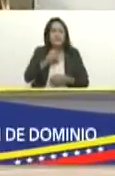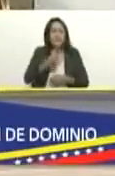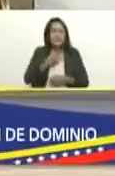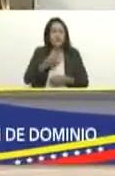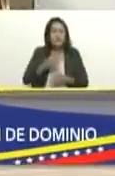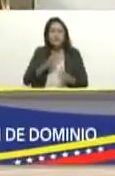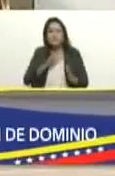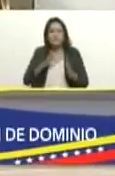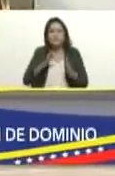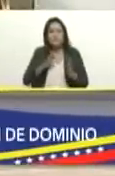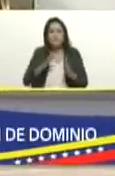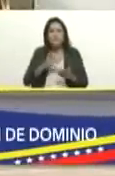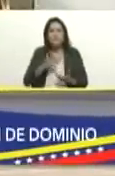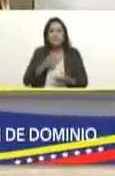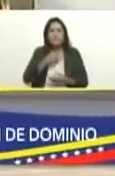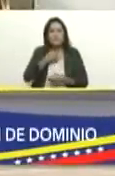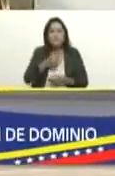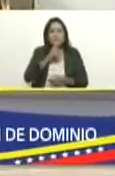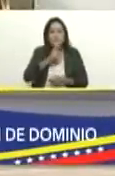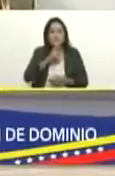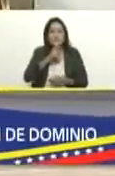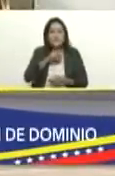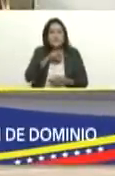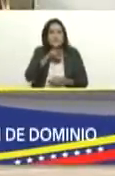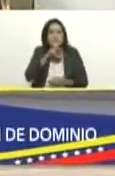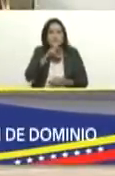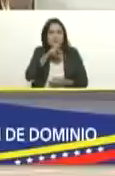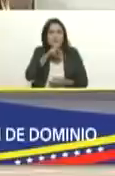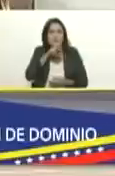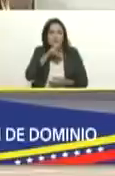me cuesta para que salga la voz elito